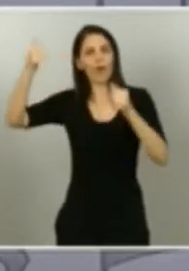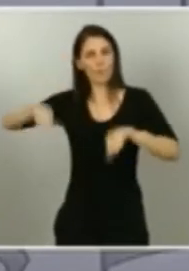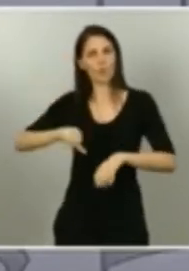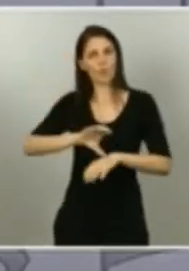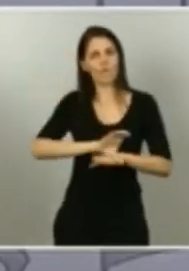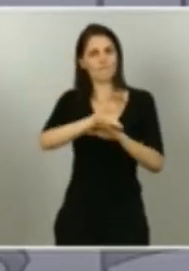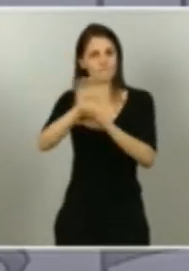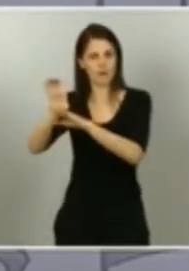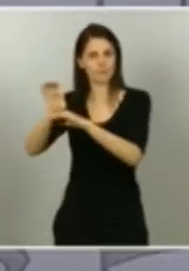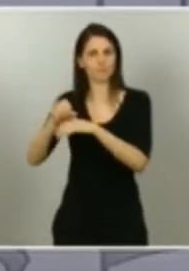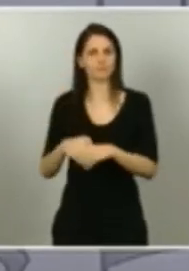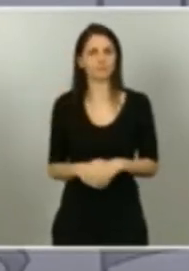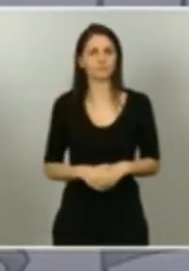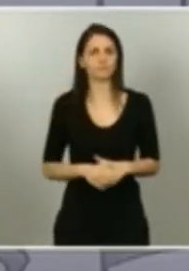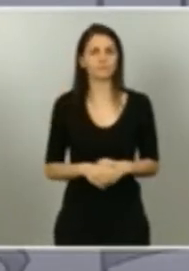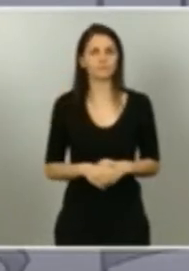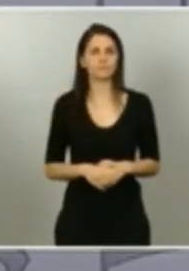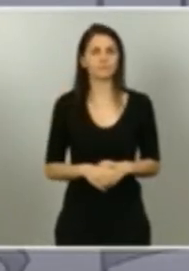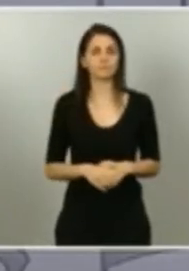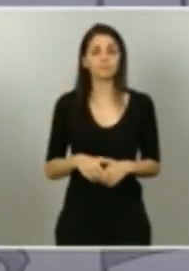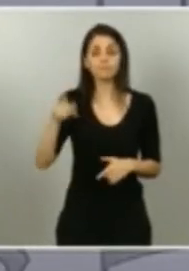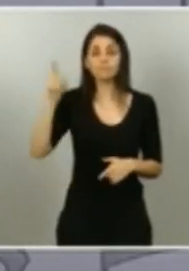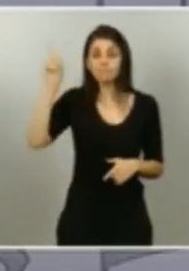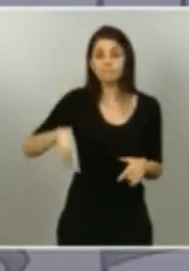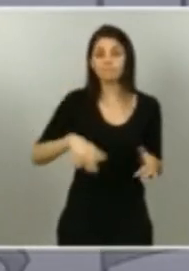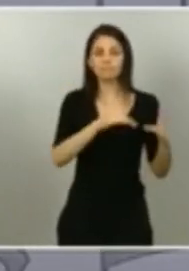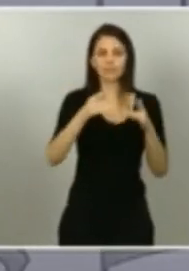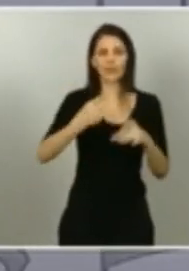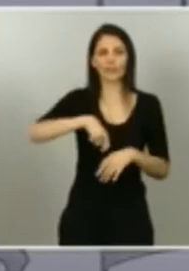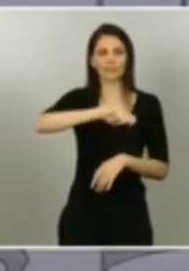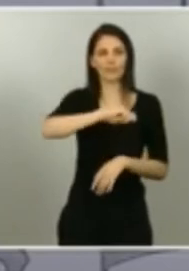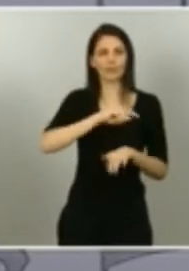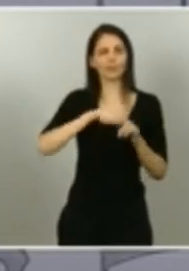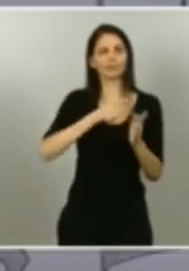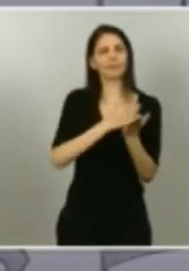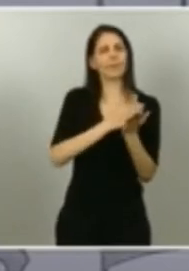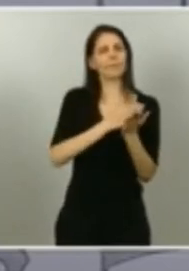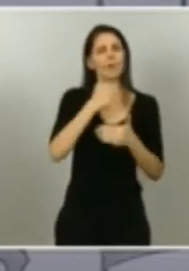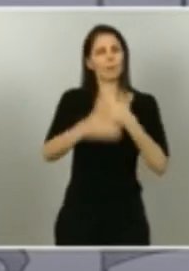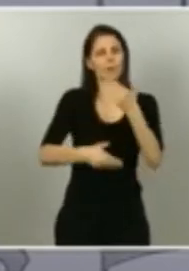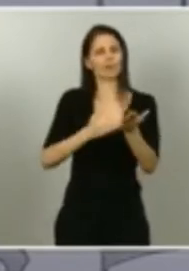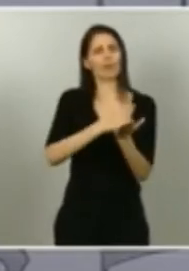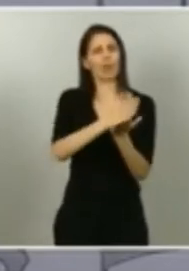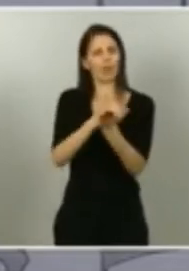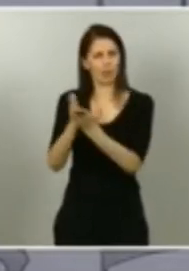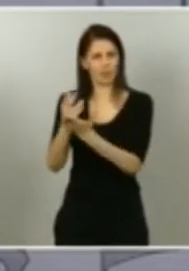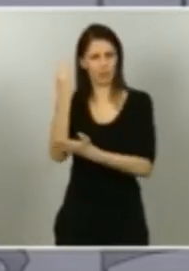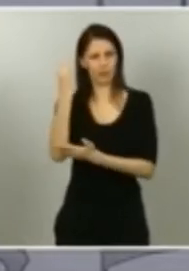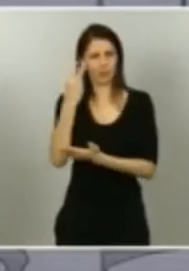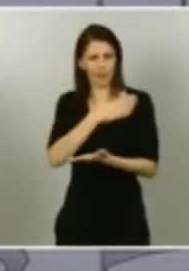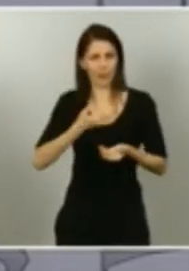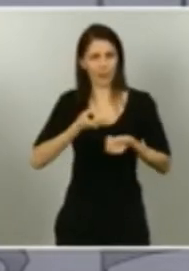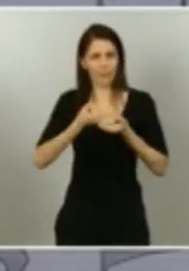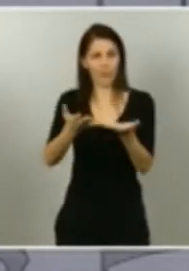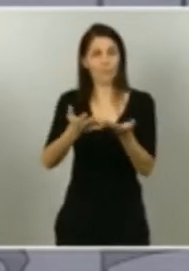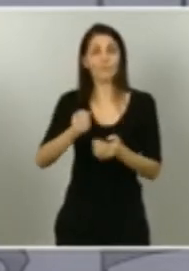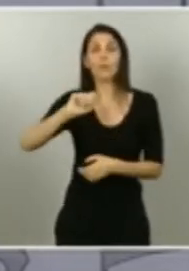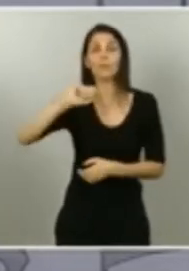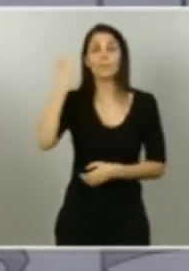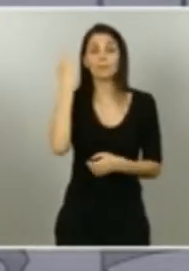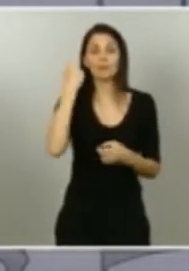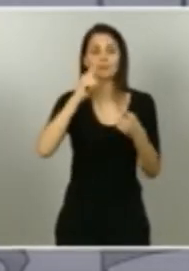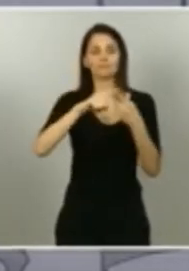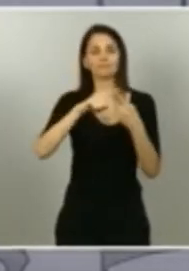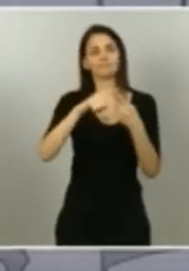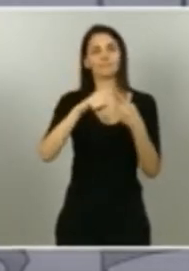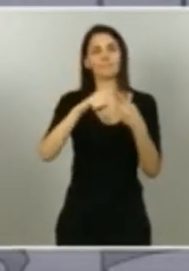en otros dos procesos actualmente en marcha y que me gustaría compartir con ustedes. En primer lugar, incrementar el marco financiero plural y anual, es decir,